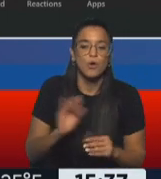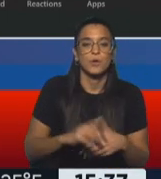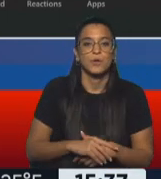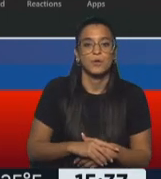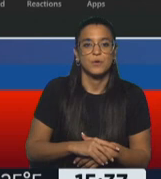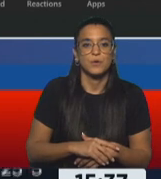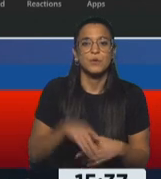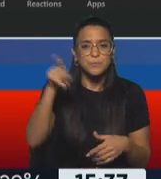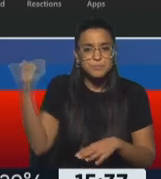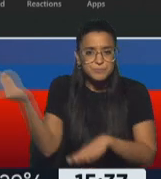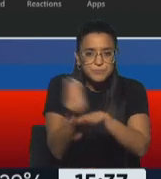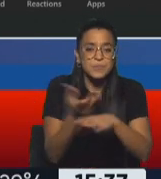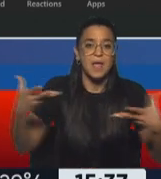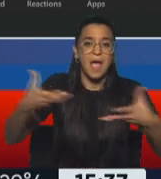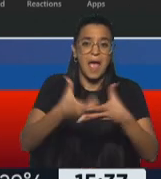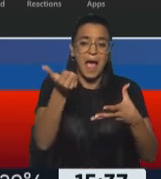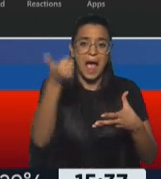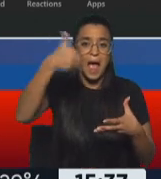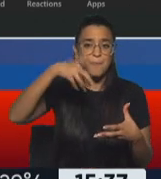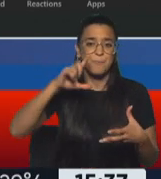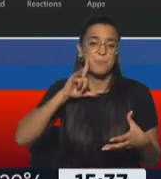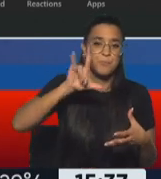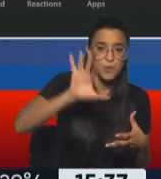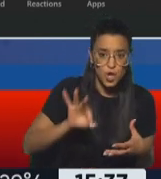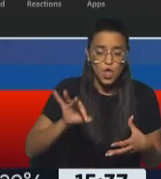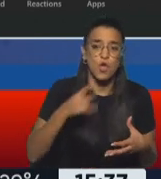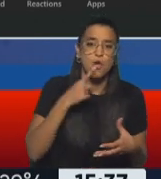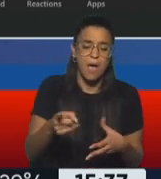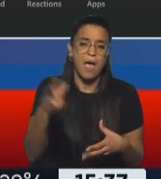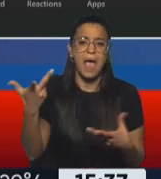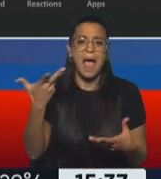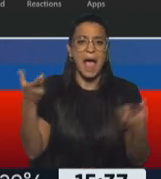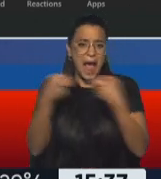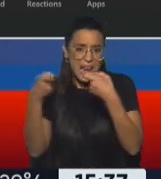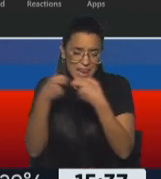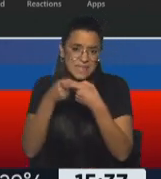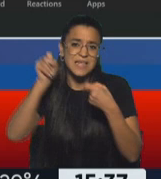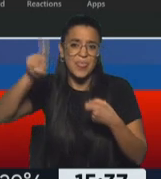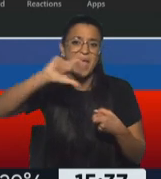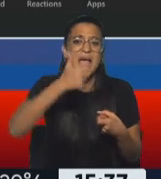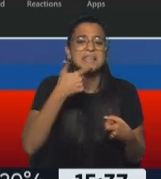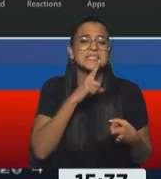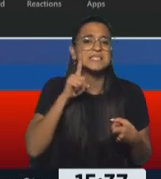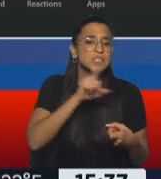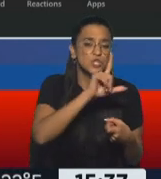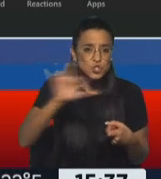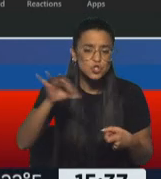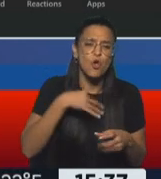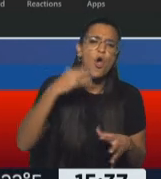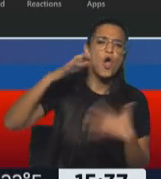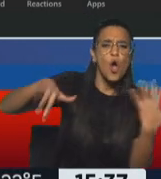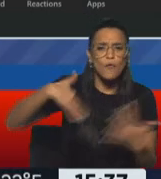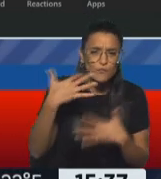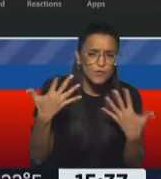Rocío, perteneces al Frente Amplio, uno de los sectores de la Alianza que acompaña a Pedro Castillo y el conflicto